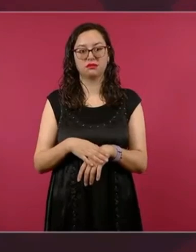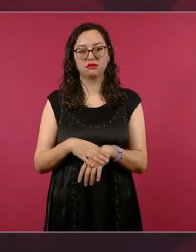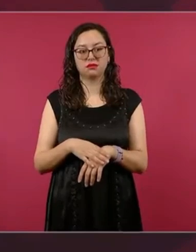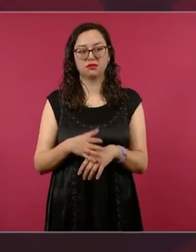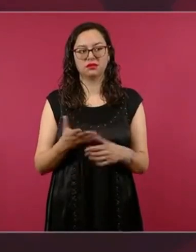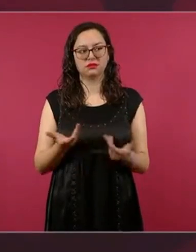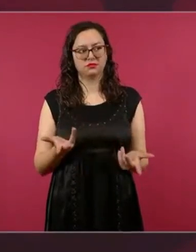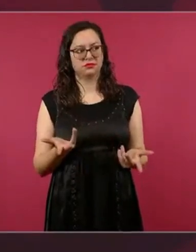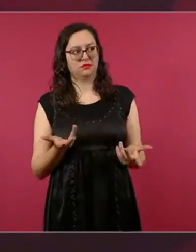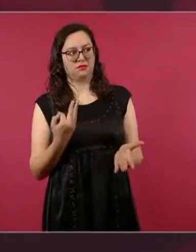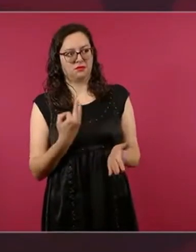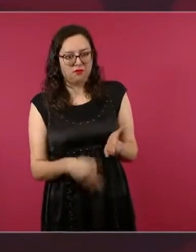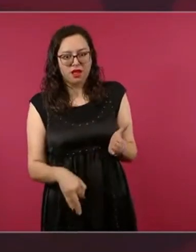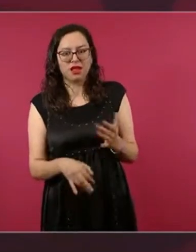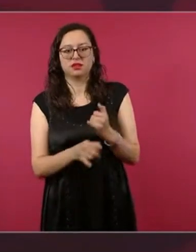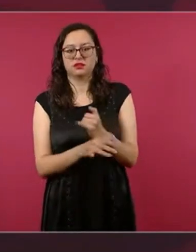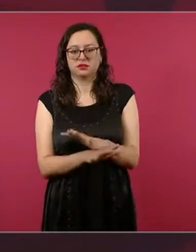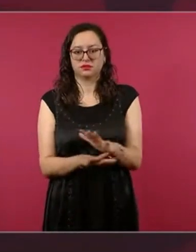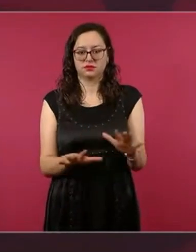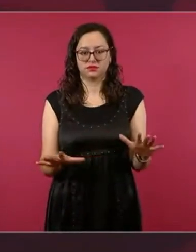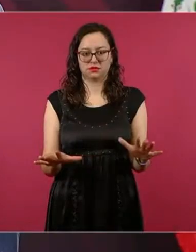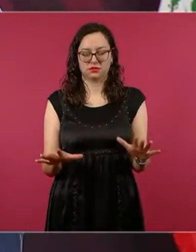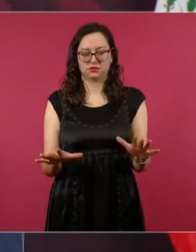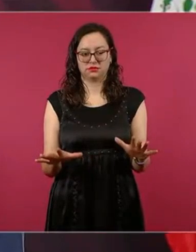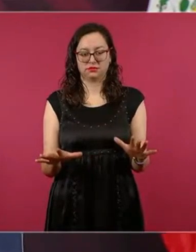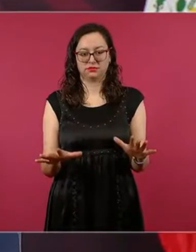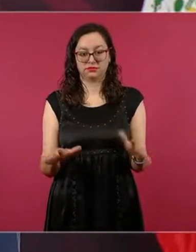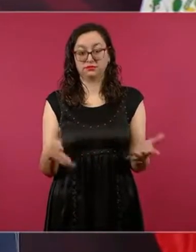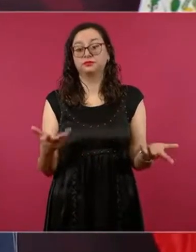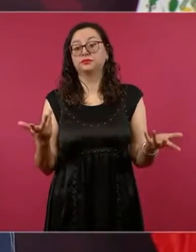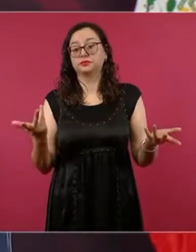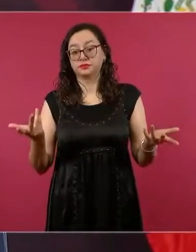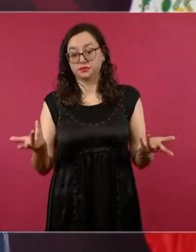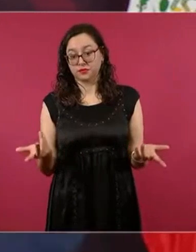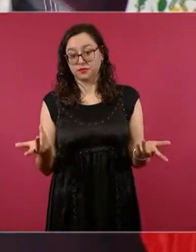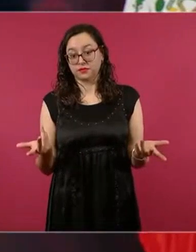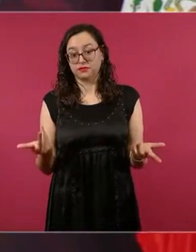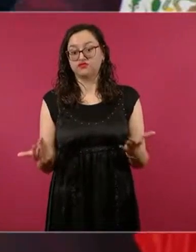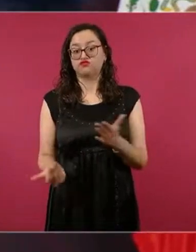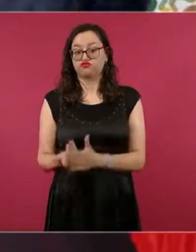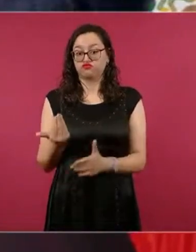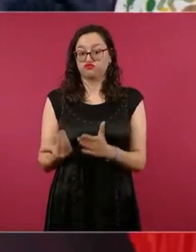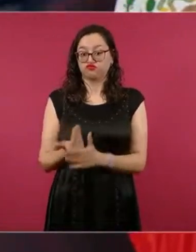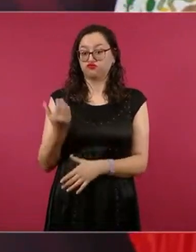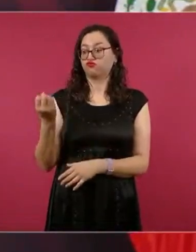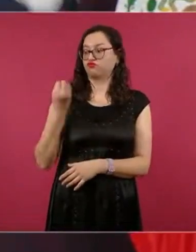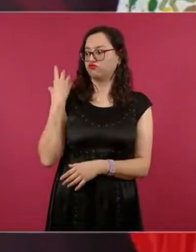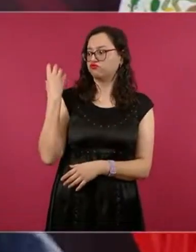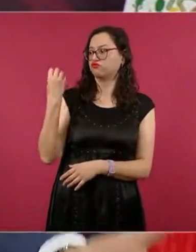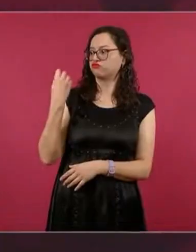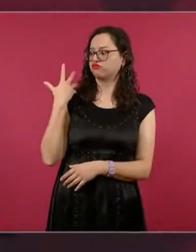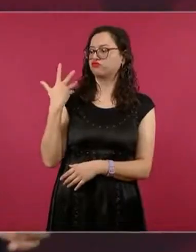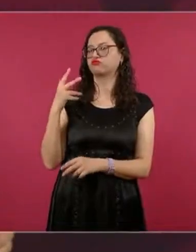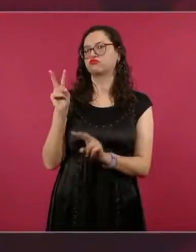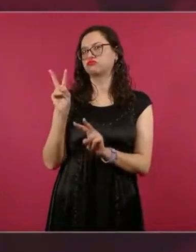Entonces, si la gente ve las mañaneras para enterarse